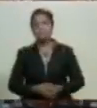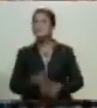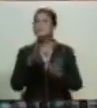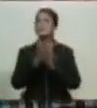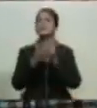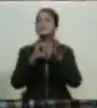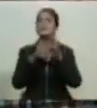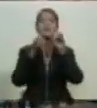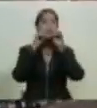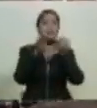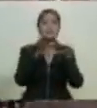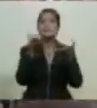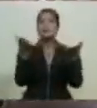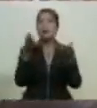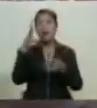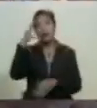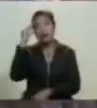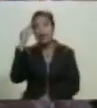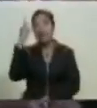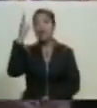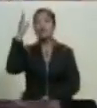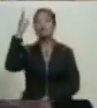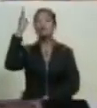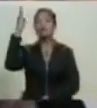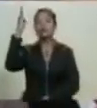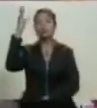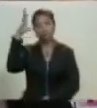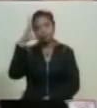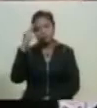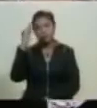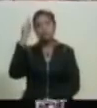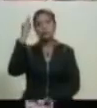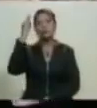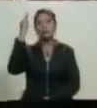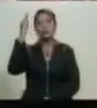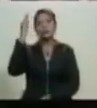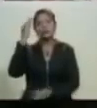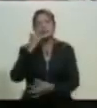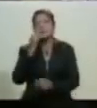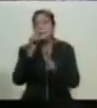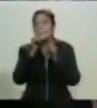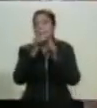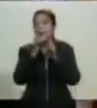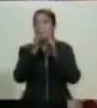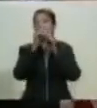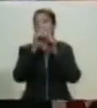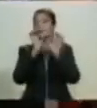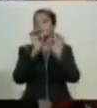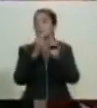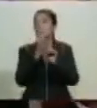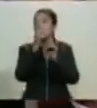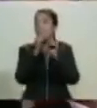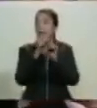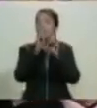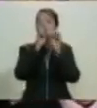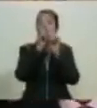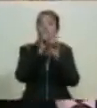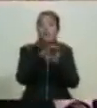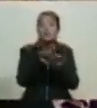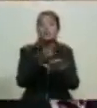decir que Dios pronuncie una palabra sobre alguien